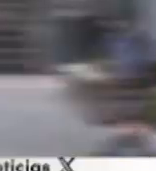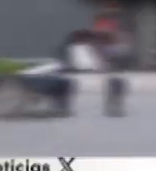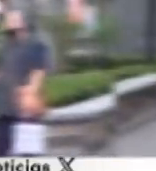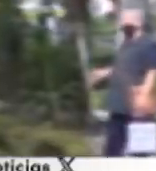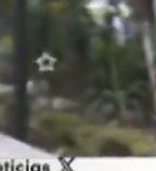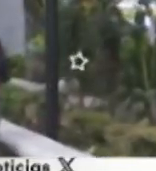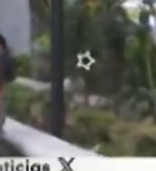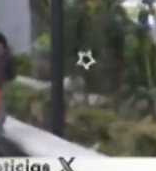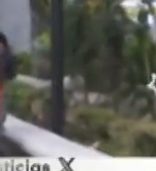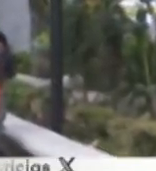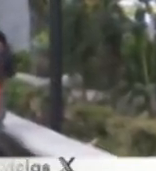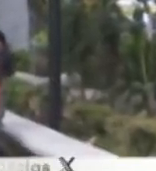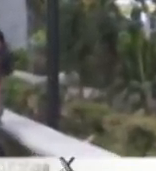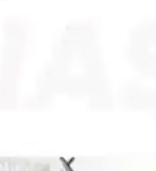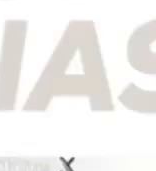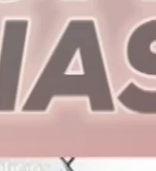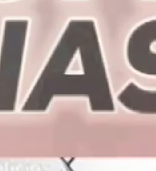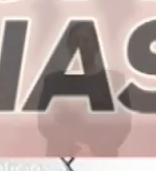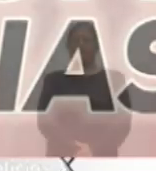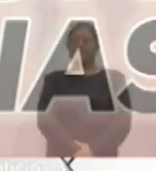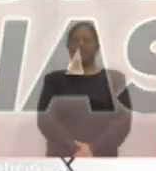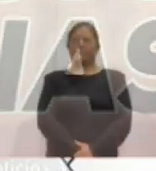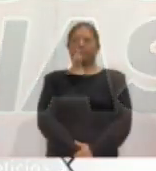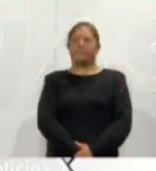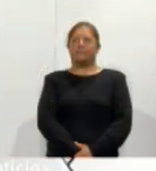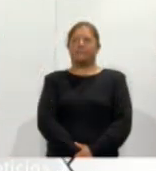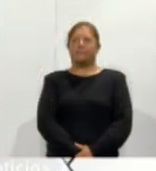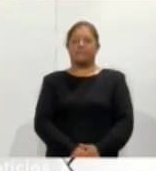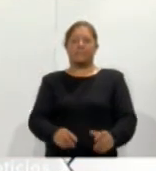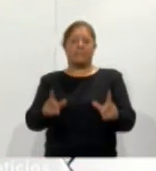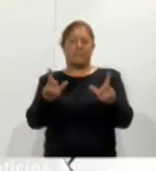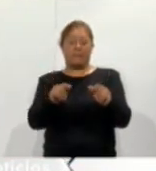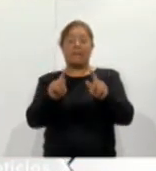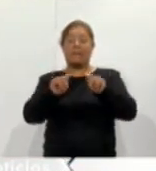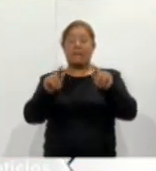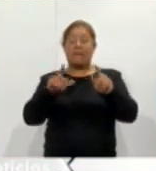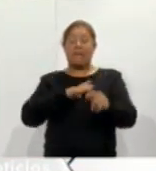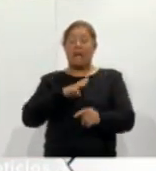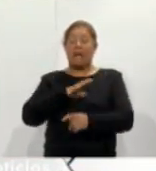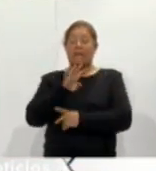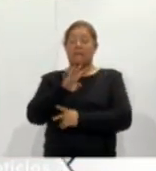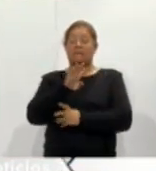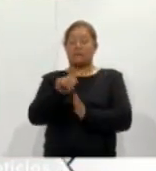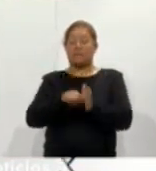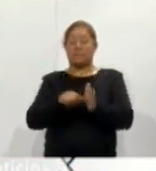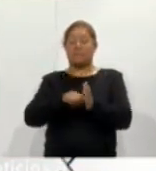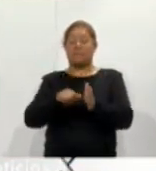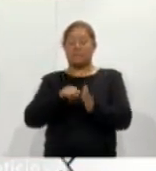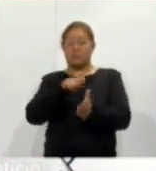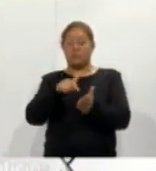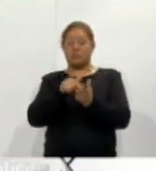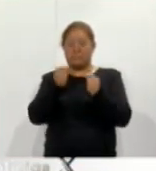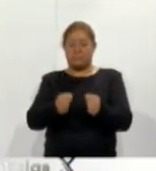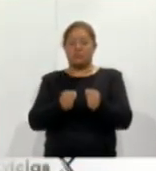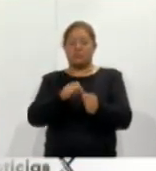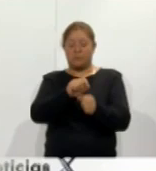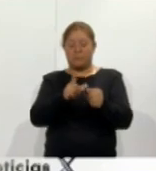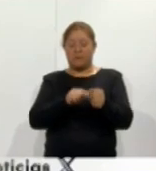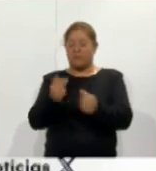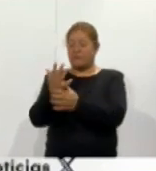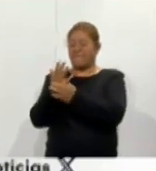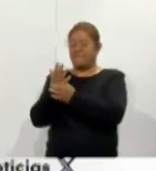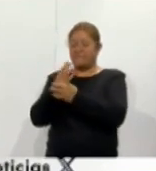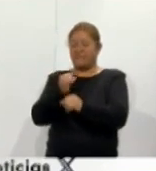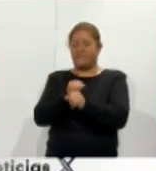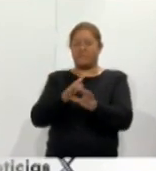en corto se ubica Tlaxcala por 19º mes como la entidad más segura del país de acuerdo a datos del